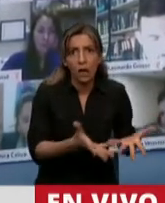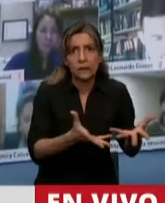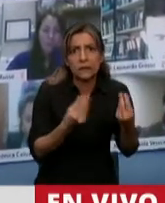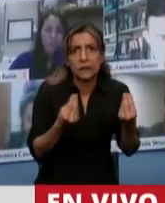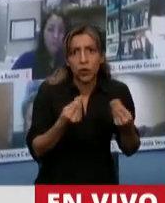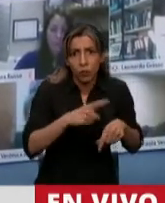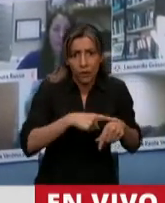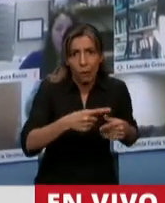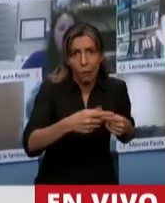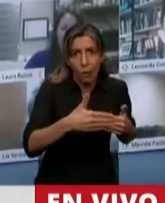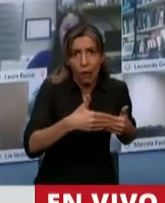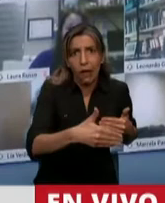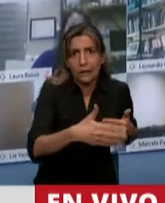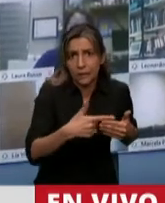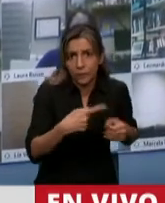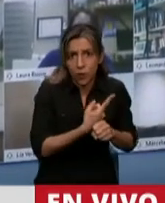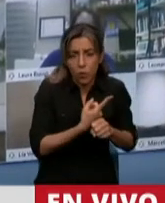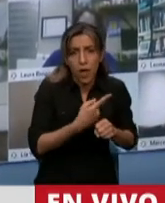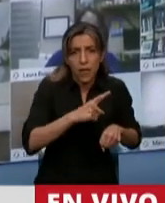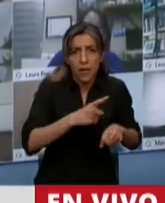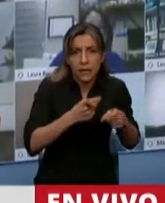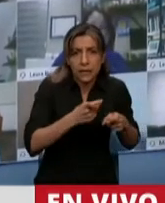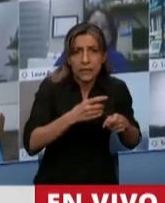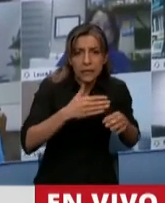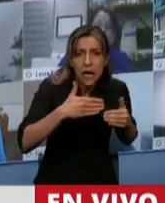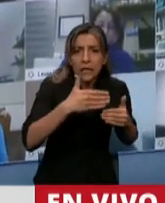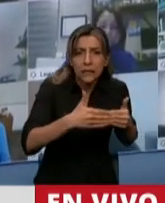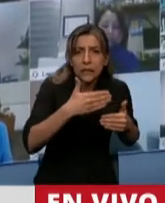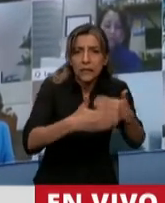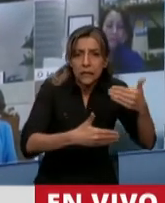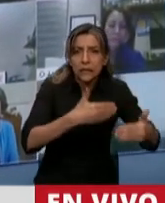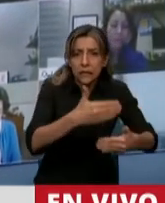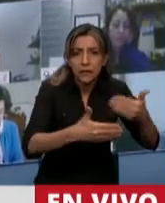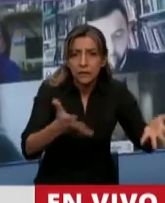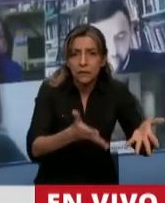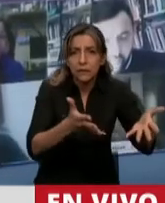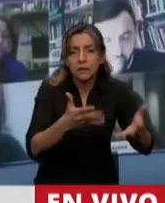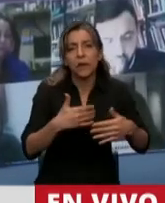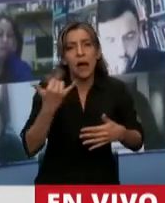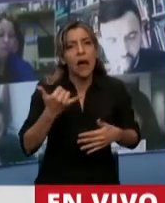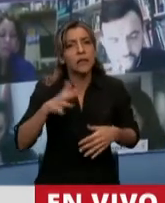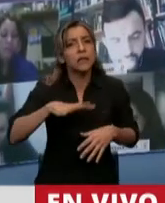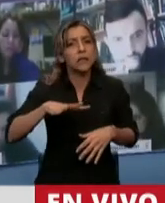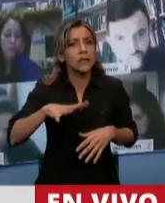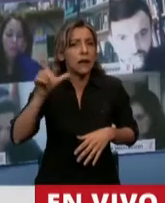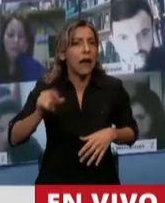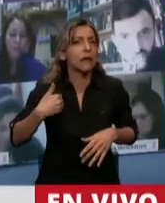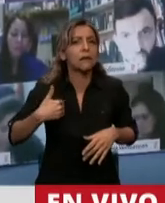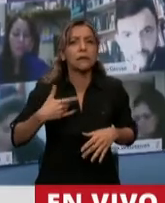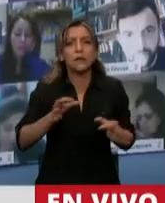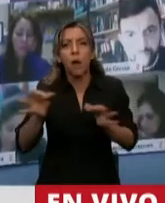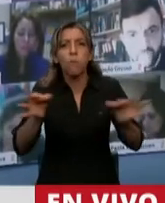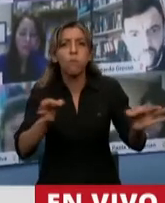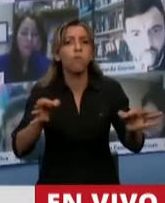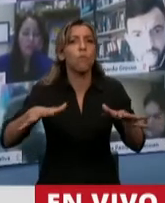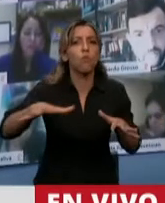ciudades y pueblos, localidades de nuestro país que tienen una dependencia